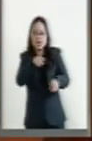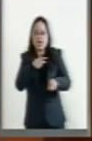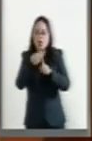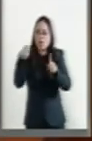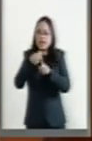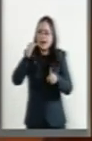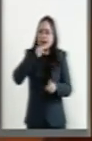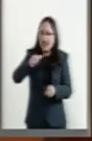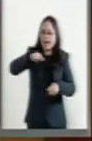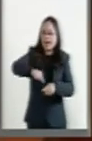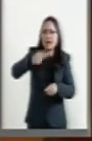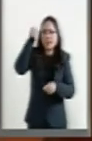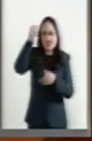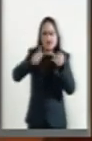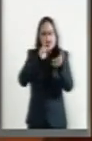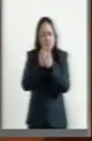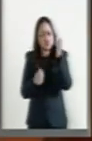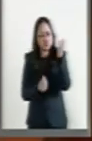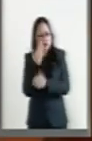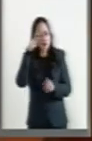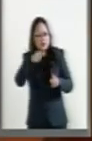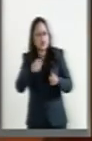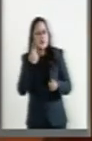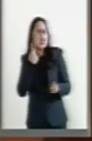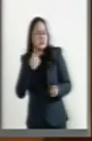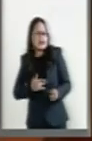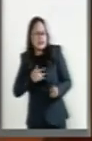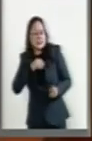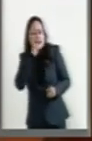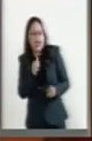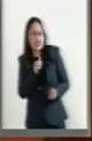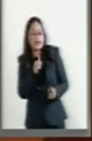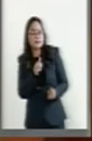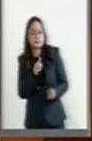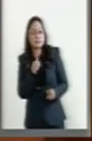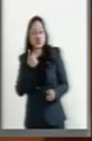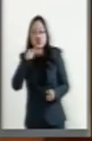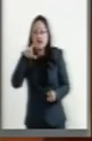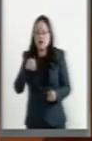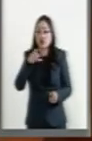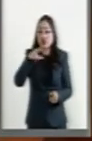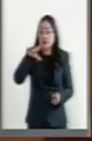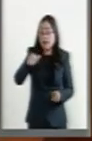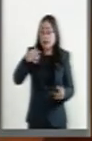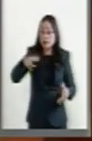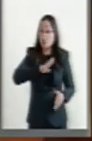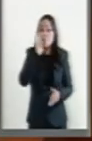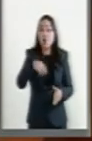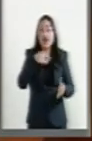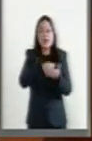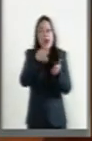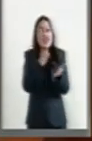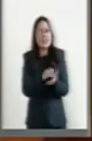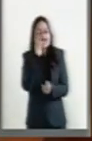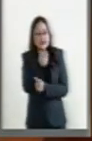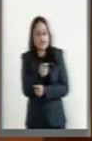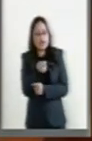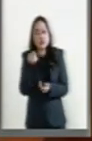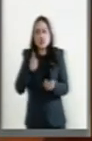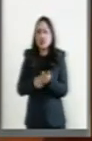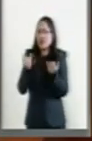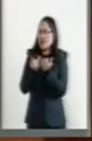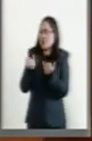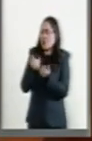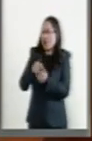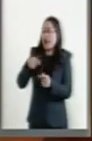de políticas fallidas, de políticos insensibles. Que quede claro, Gonzalo Rivas no sólo murió héroe, murió víctima,